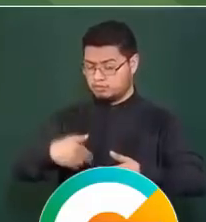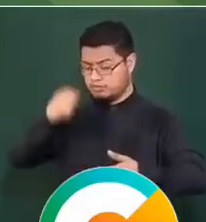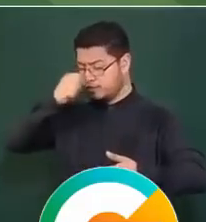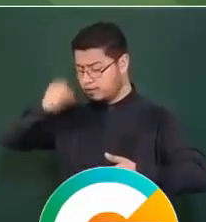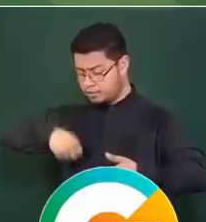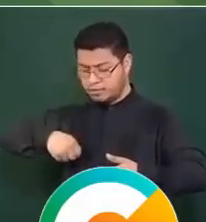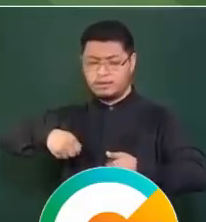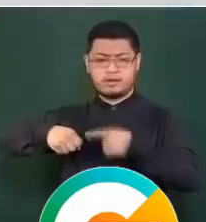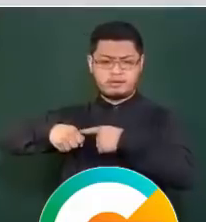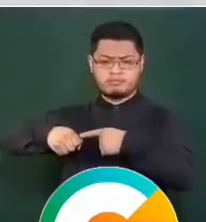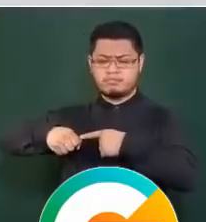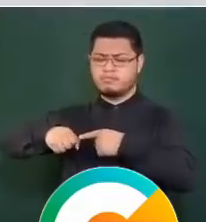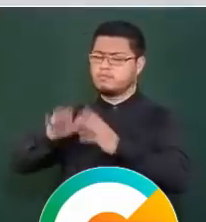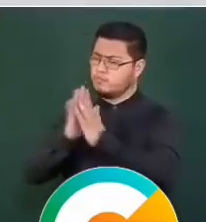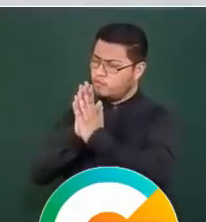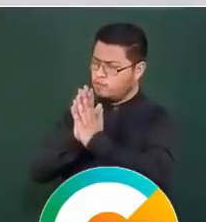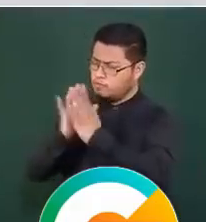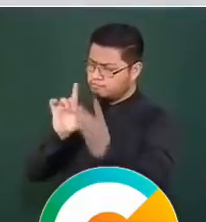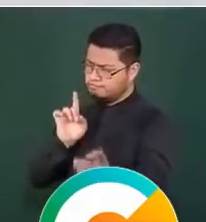entreviste con los familiares